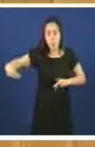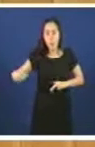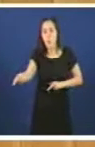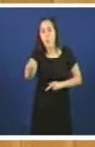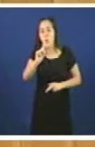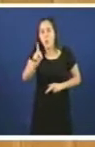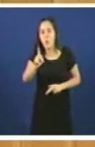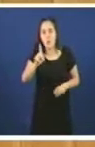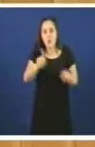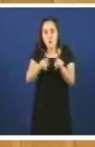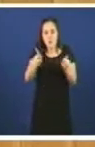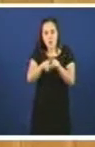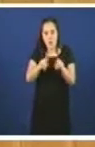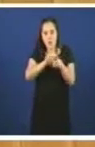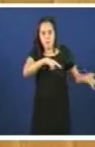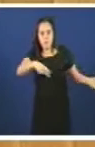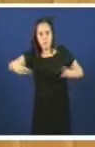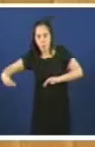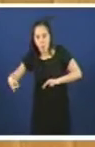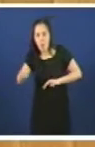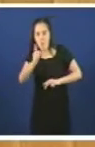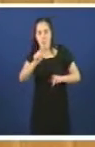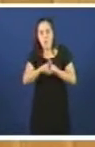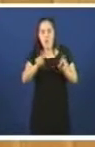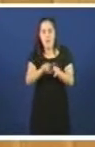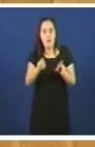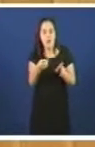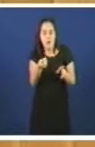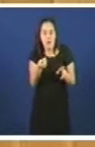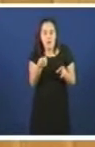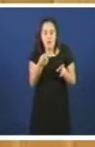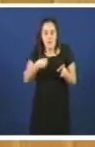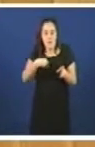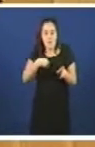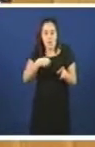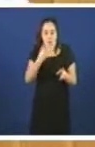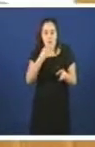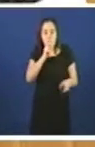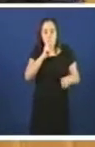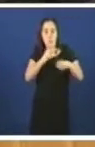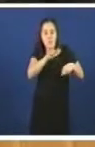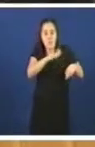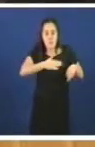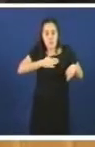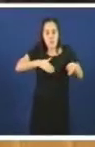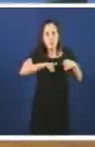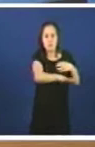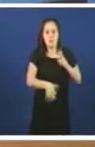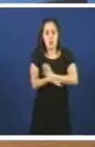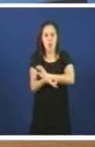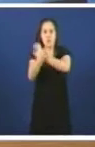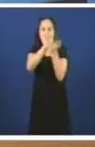senón que deturpan, deturpan a toponímia. Esto é un feito absolutamente ilegal. No resto de